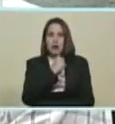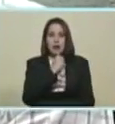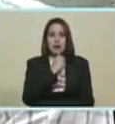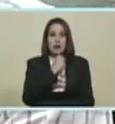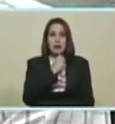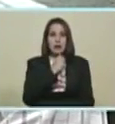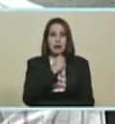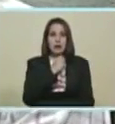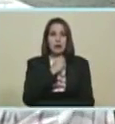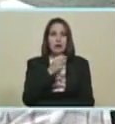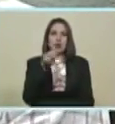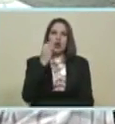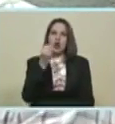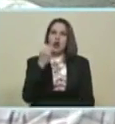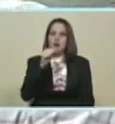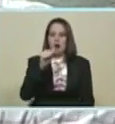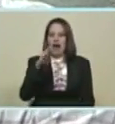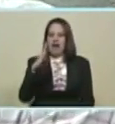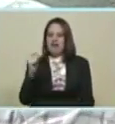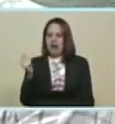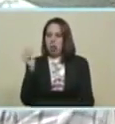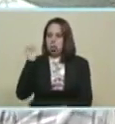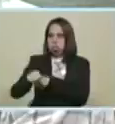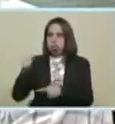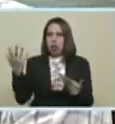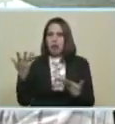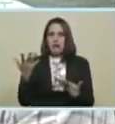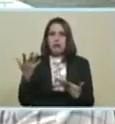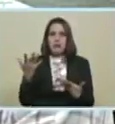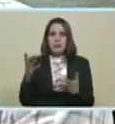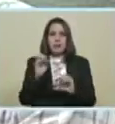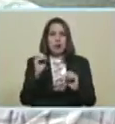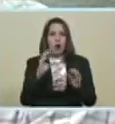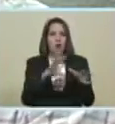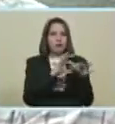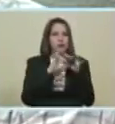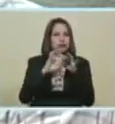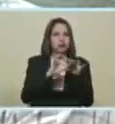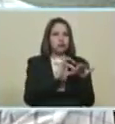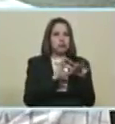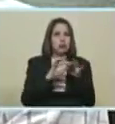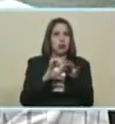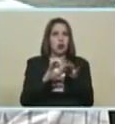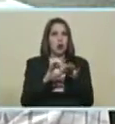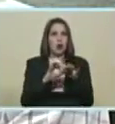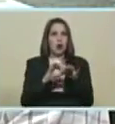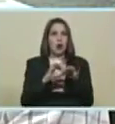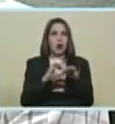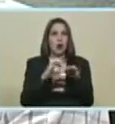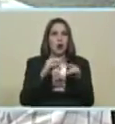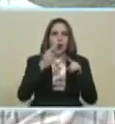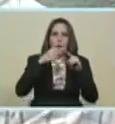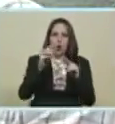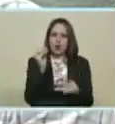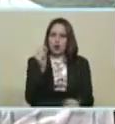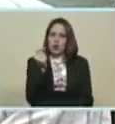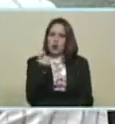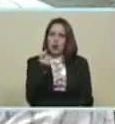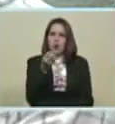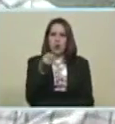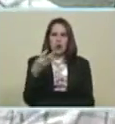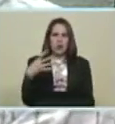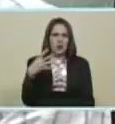Entonces ¿Cómo sustituir El agua O cómo combinar Con quinchoncho El